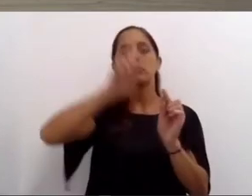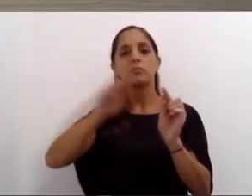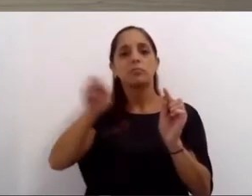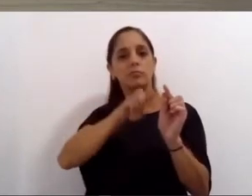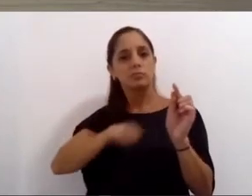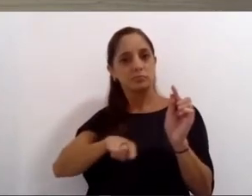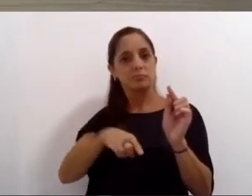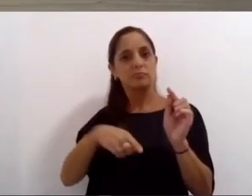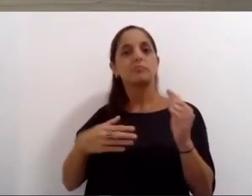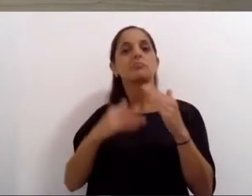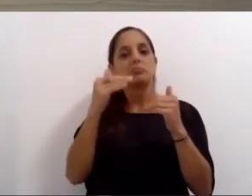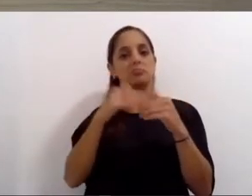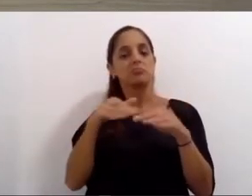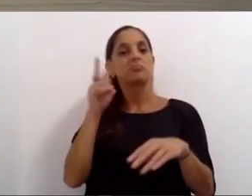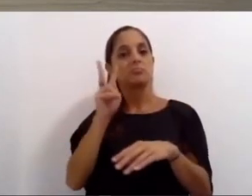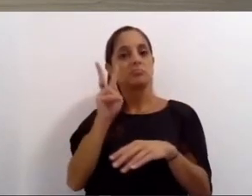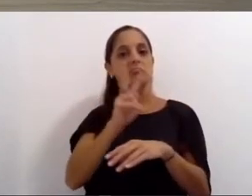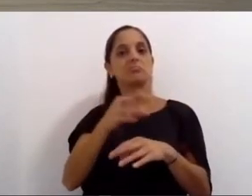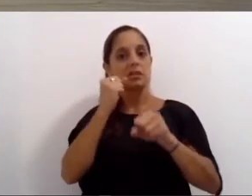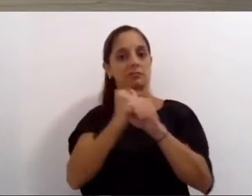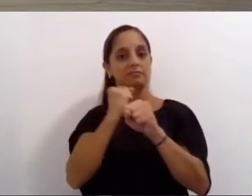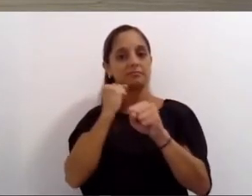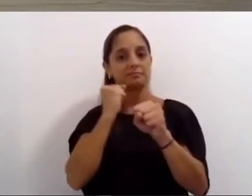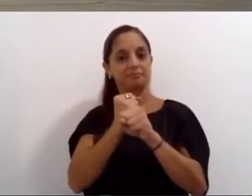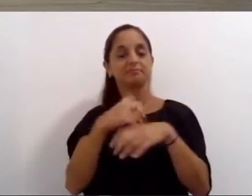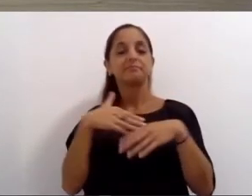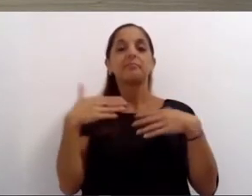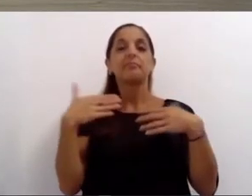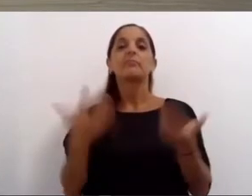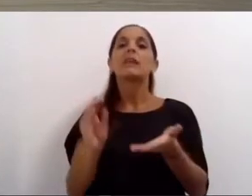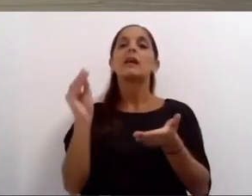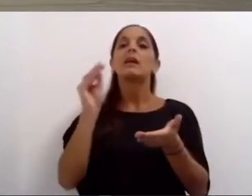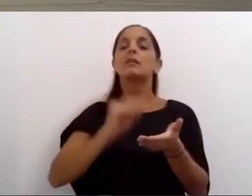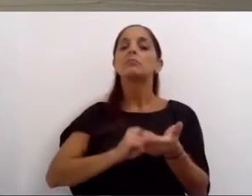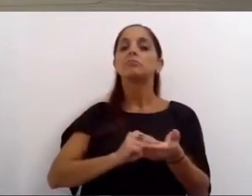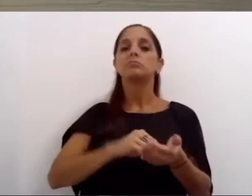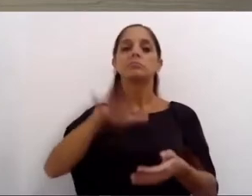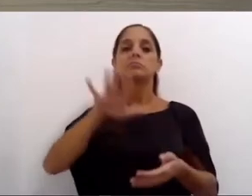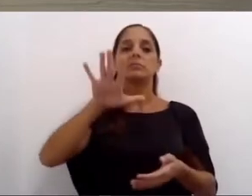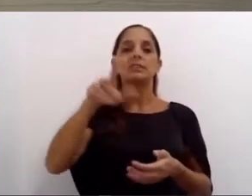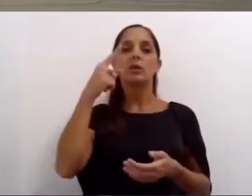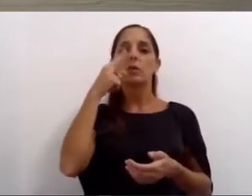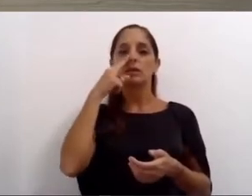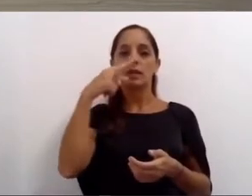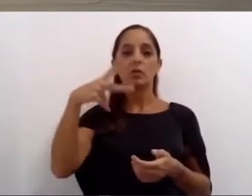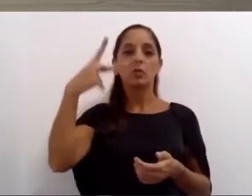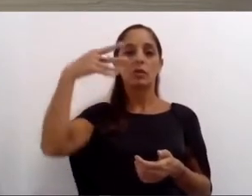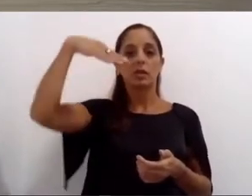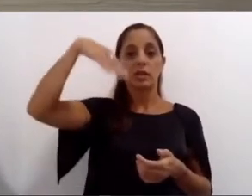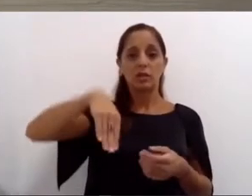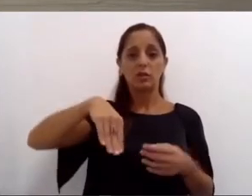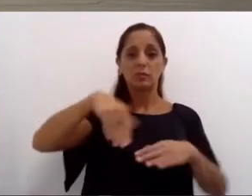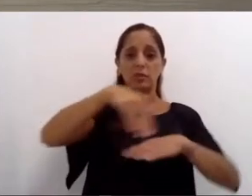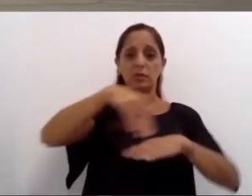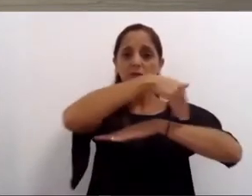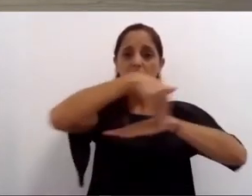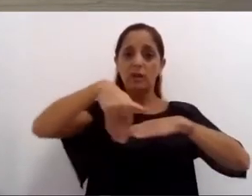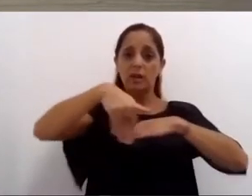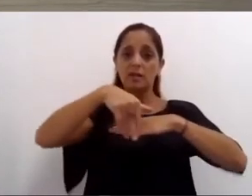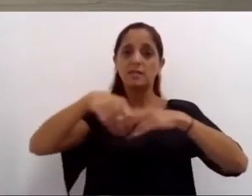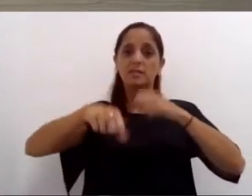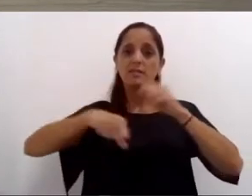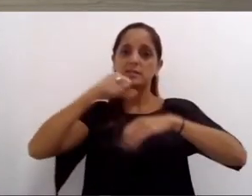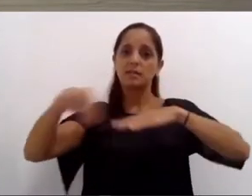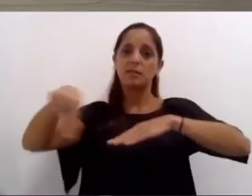red de ciclovías existentes se incorporaron 51 kilómetros alcanzando 193 kilómetros de carriles exclusivos para